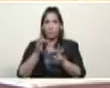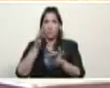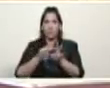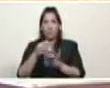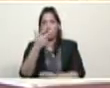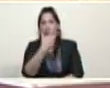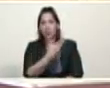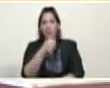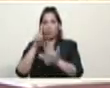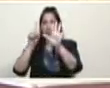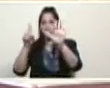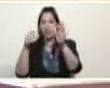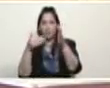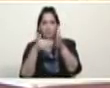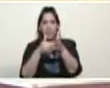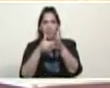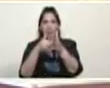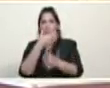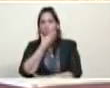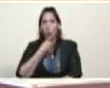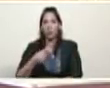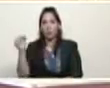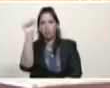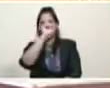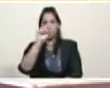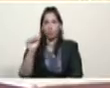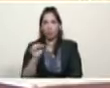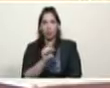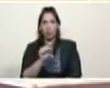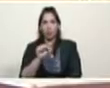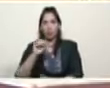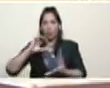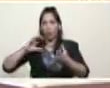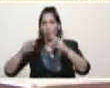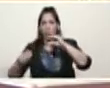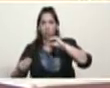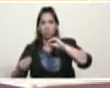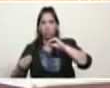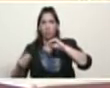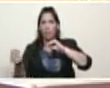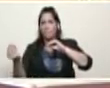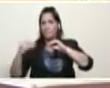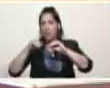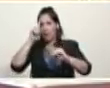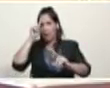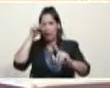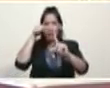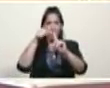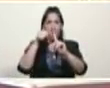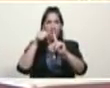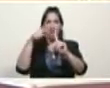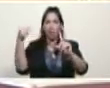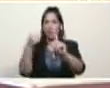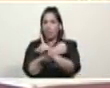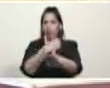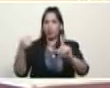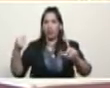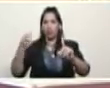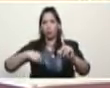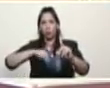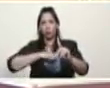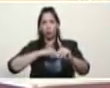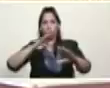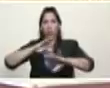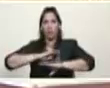36 mil bolívares soberanos, que se adapte más allá del ataque que hemos recibido, lo